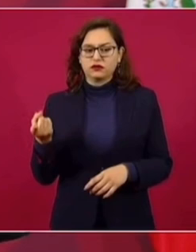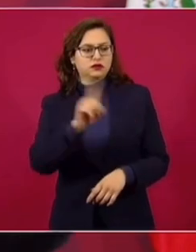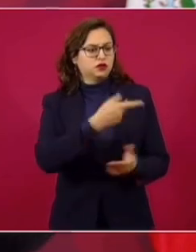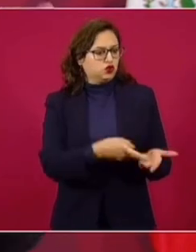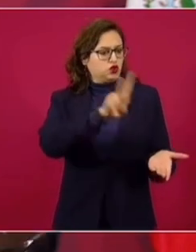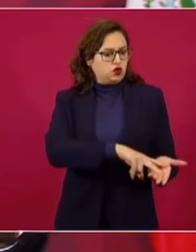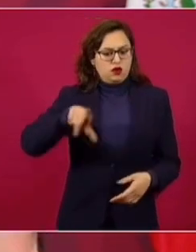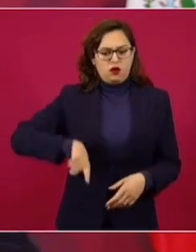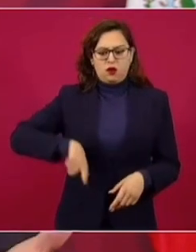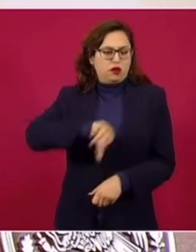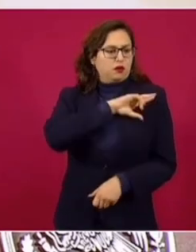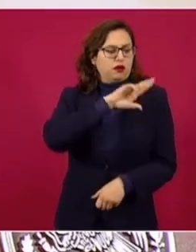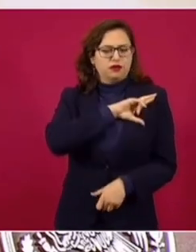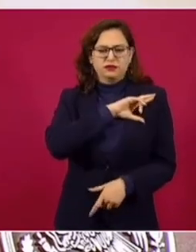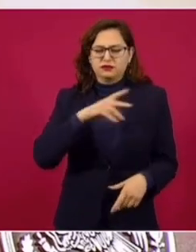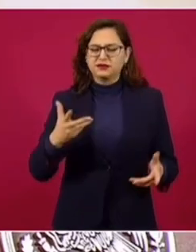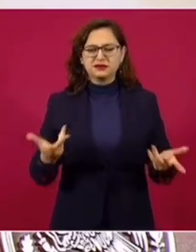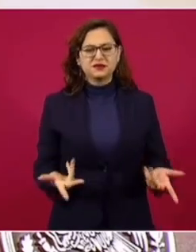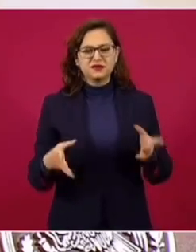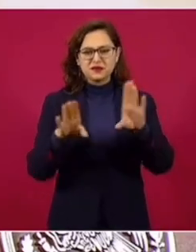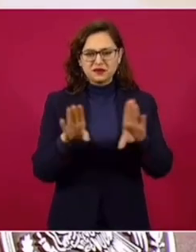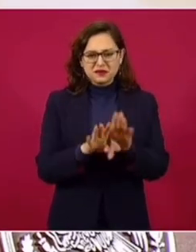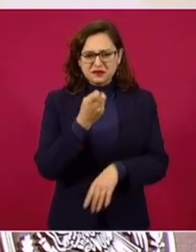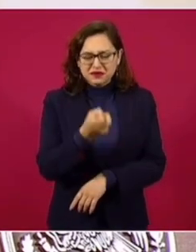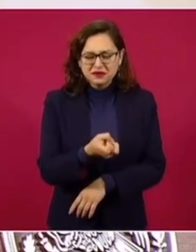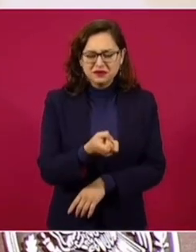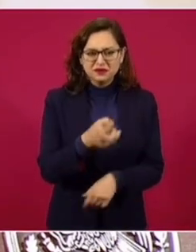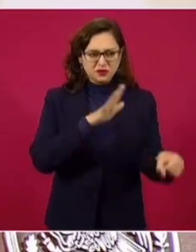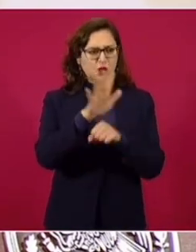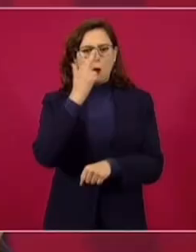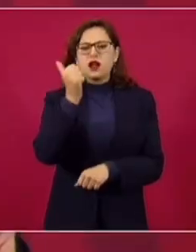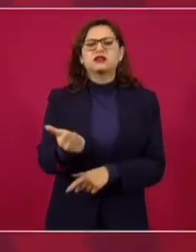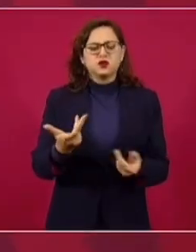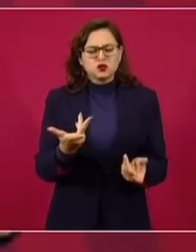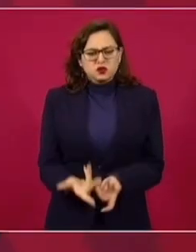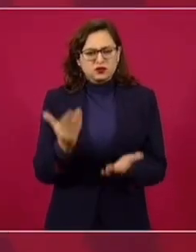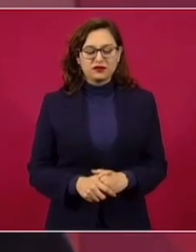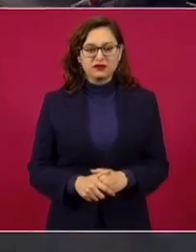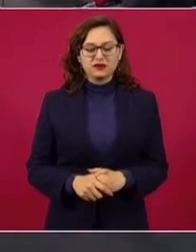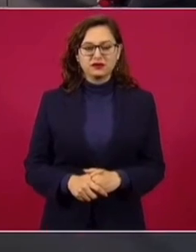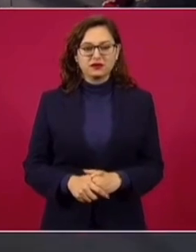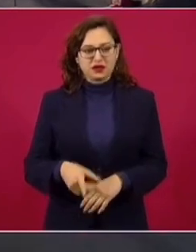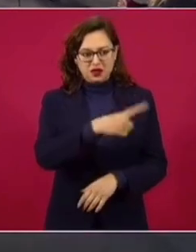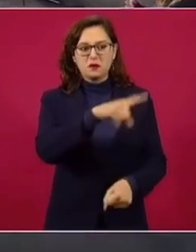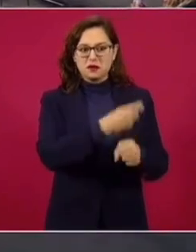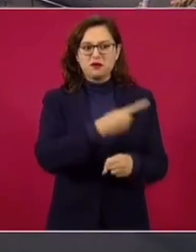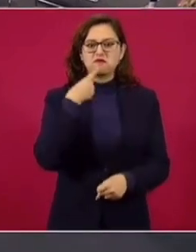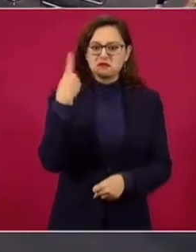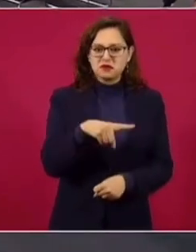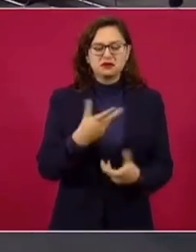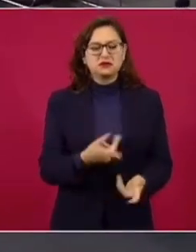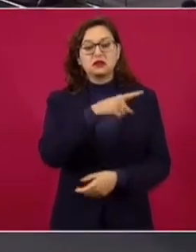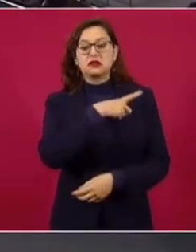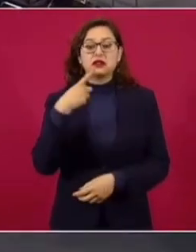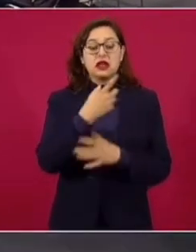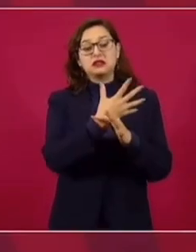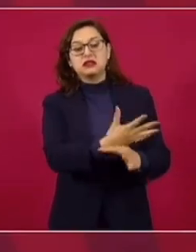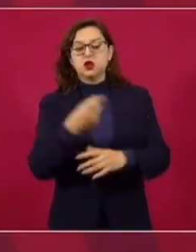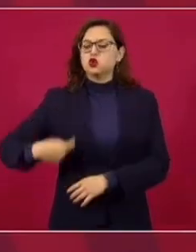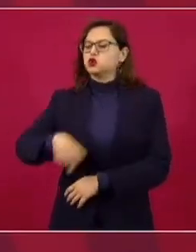¿Y qué sustento democrático tienen? Entonces, ¿autónomos de quién?